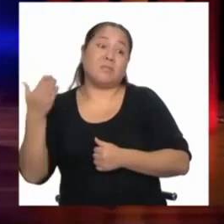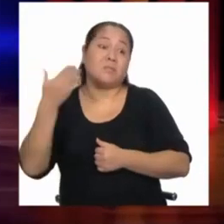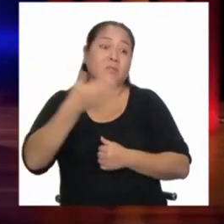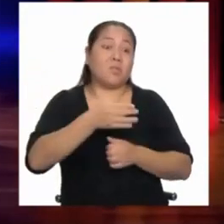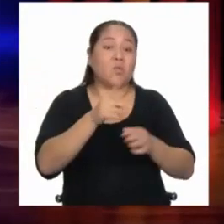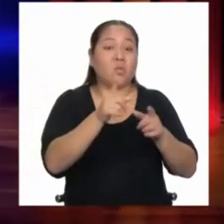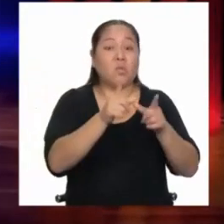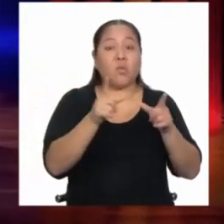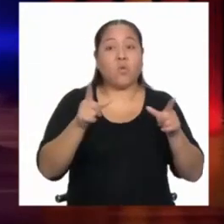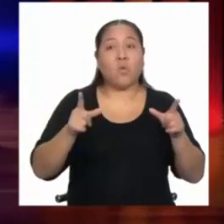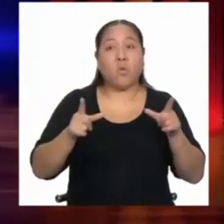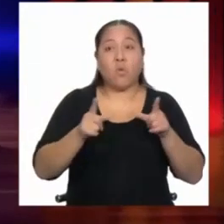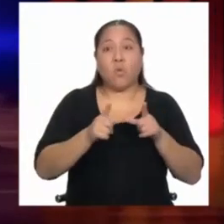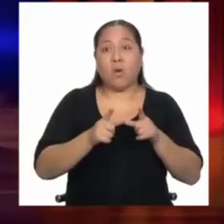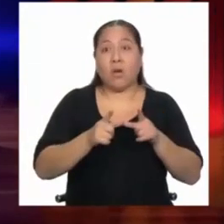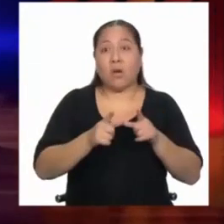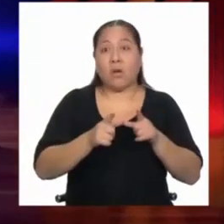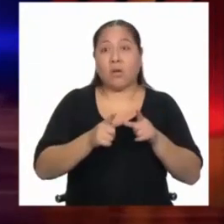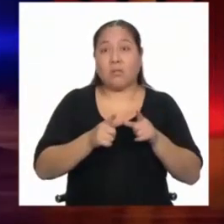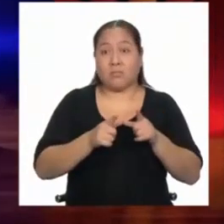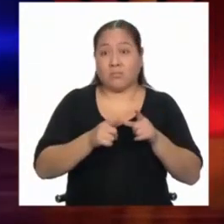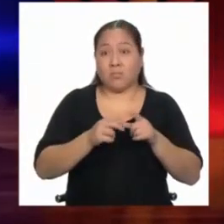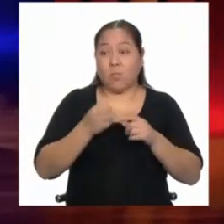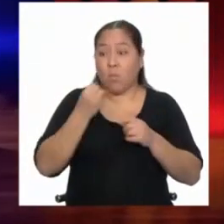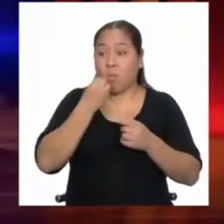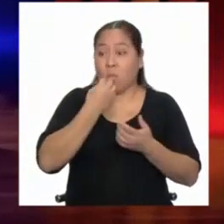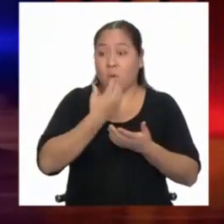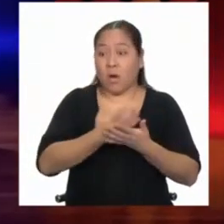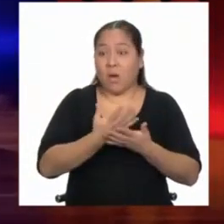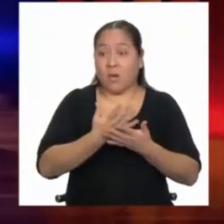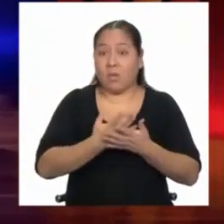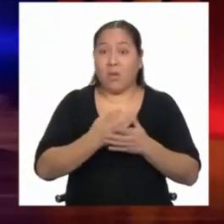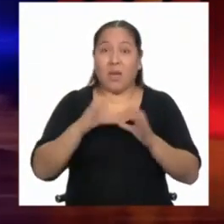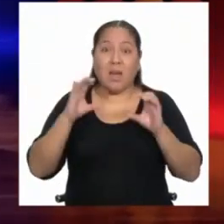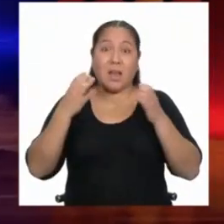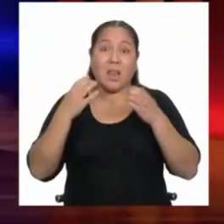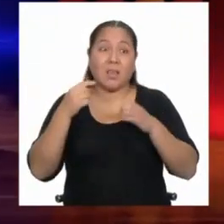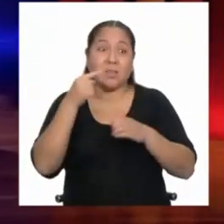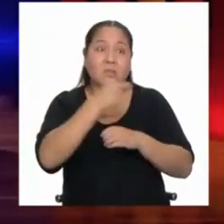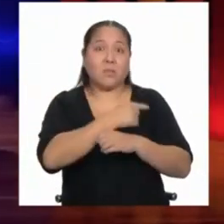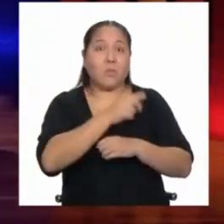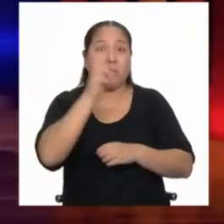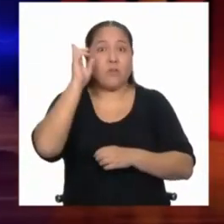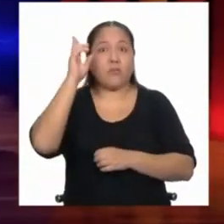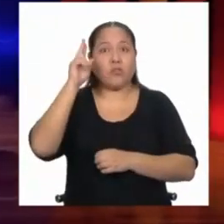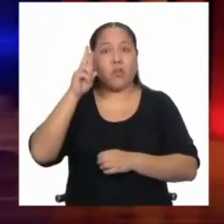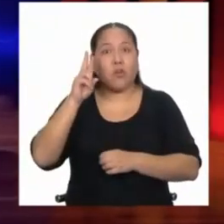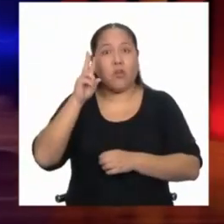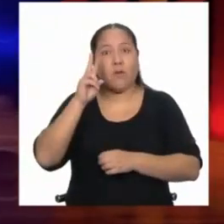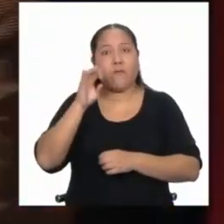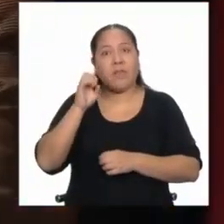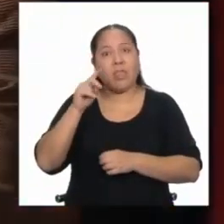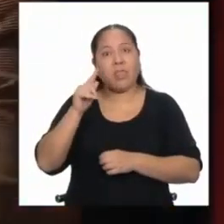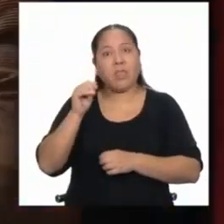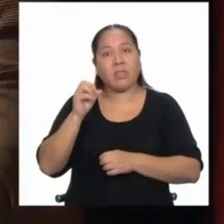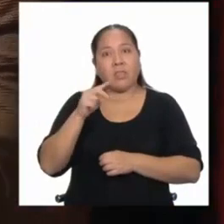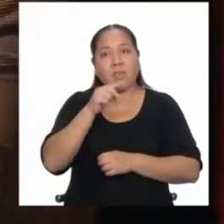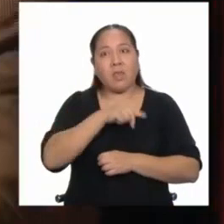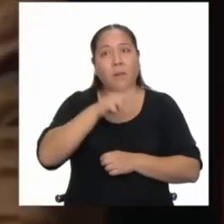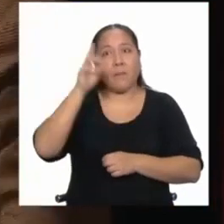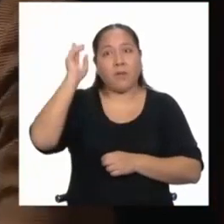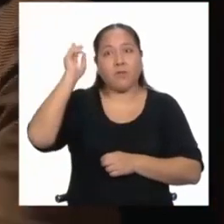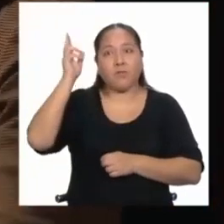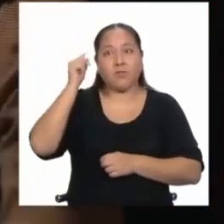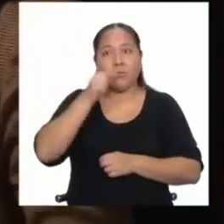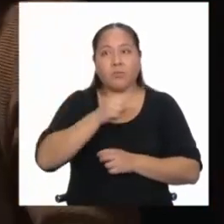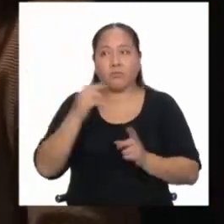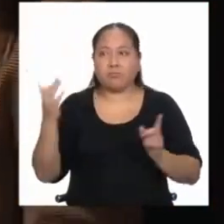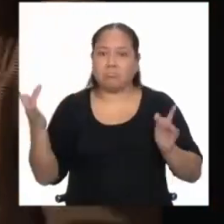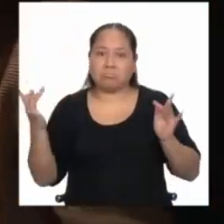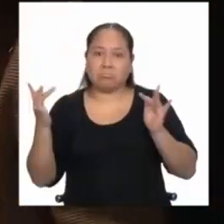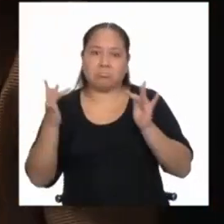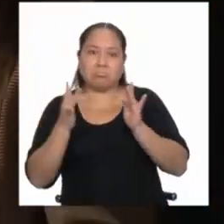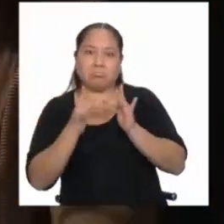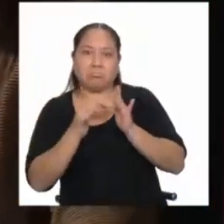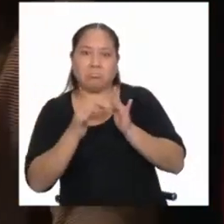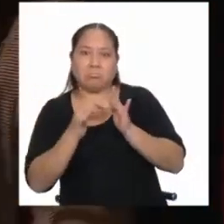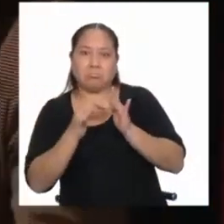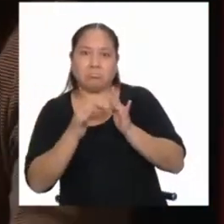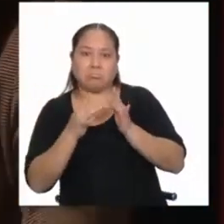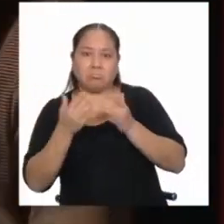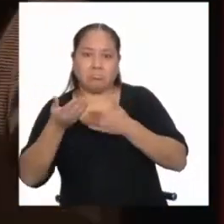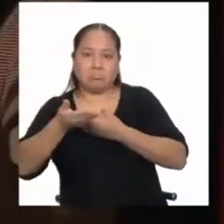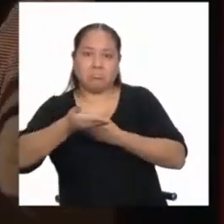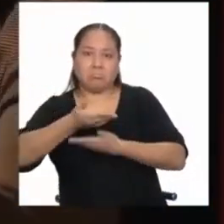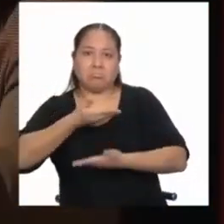un sector súper elite, tomando clases con un chico de Ventanilla, y era el profesor, y eso lograba un tema de integración